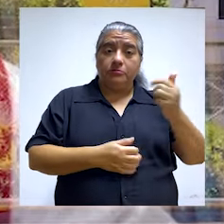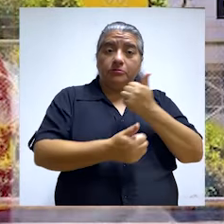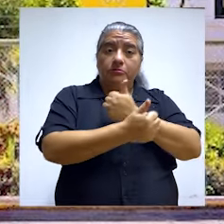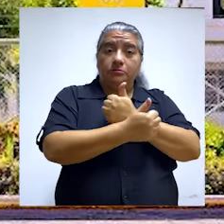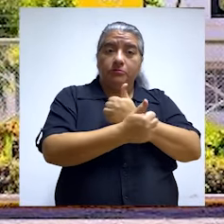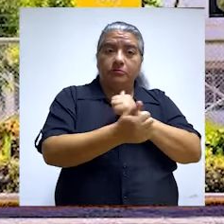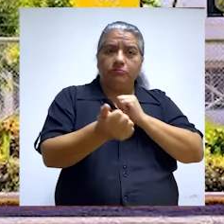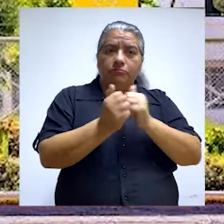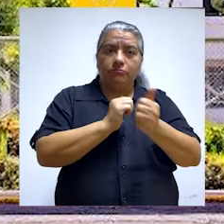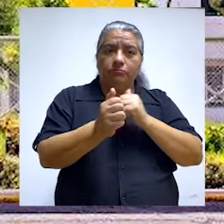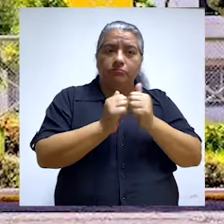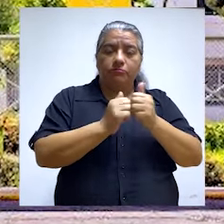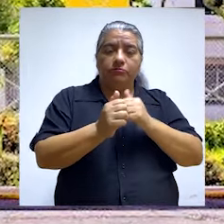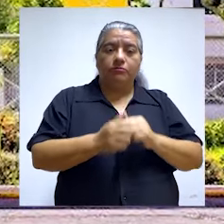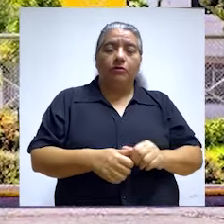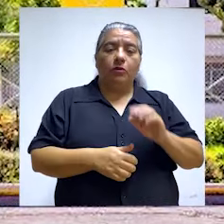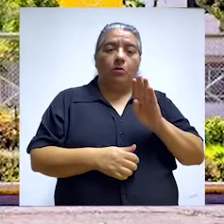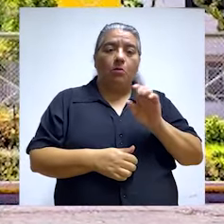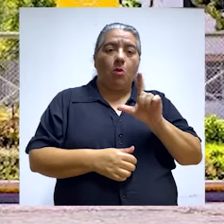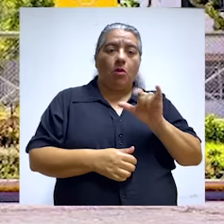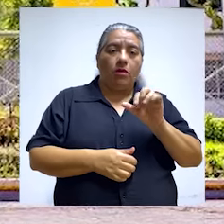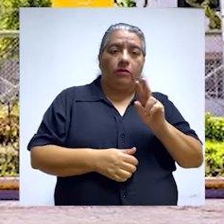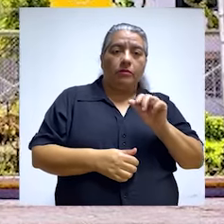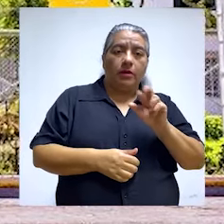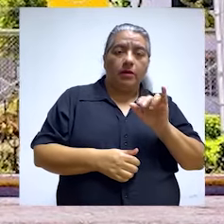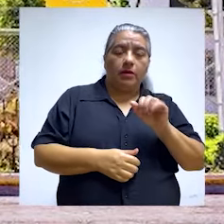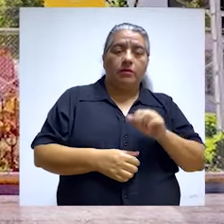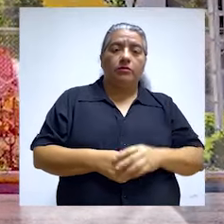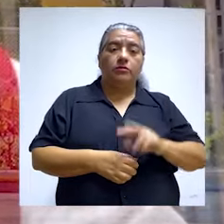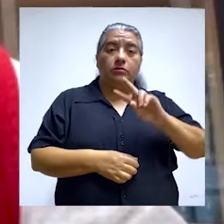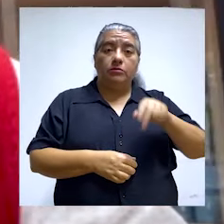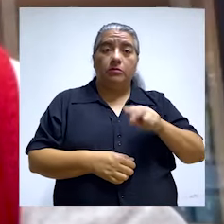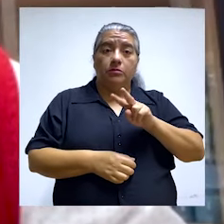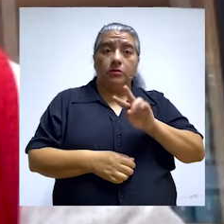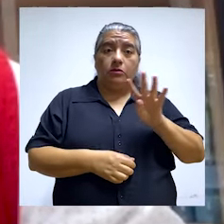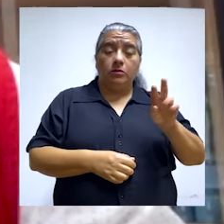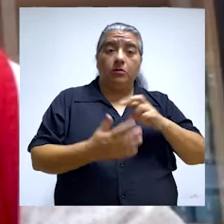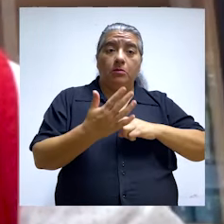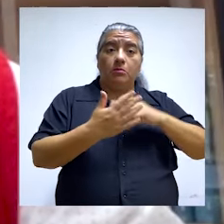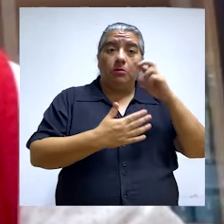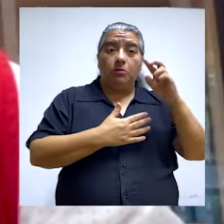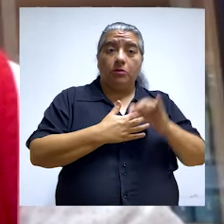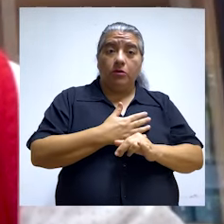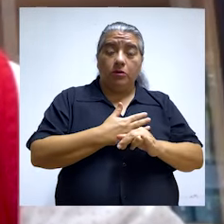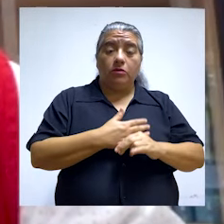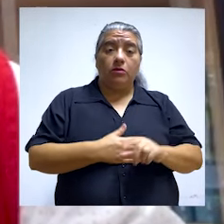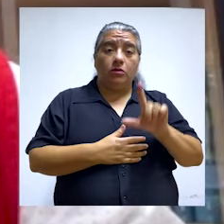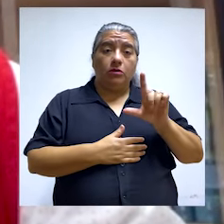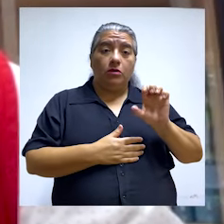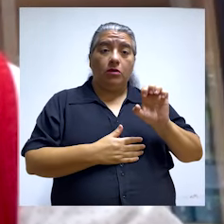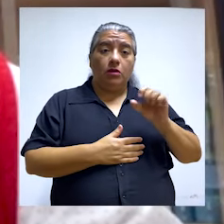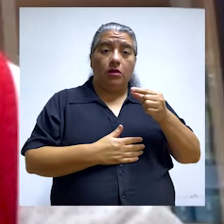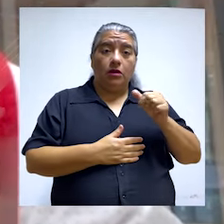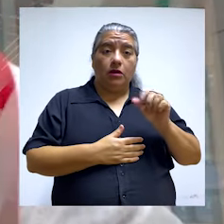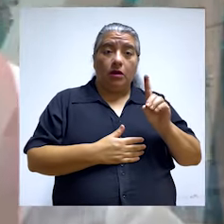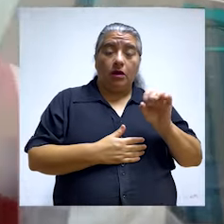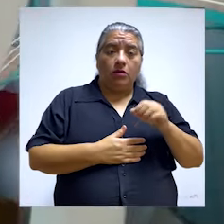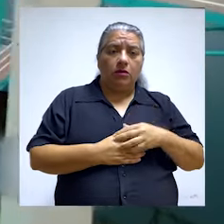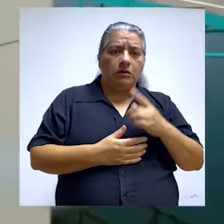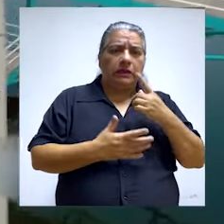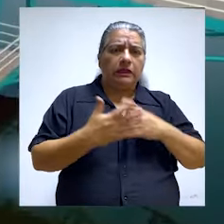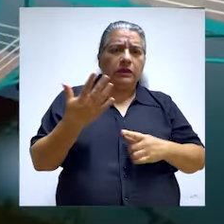ejecutar los Juegos Bolivarianos Bicentenario 2024. Y por parte del proyecto especial legado existe un plan maestro, el cual